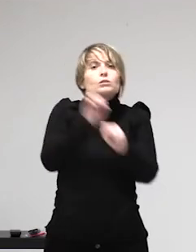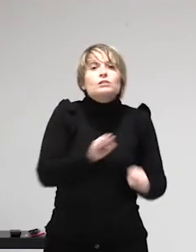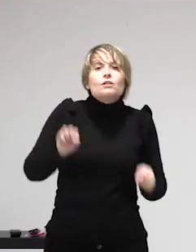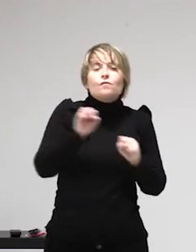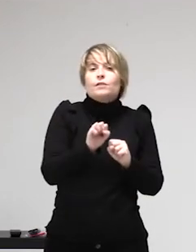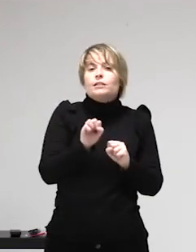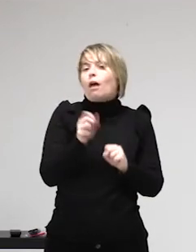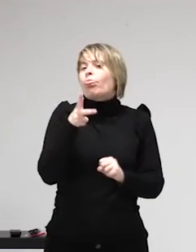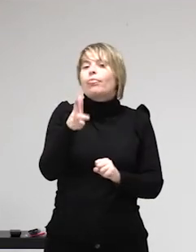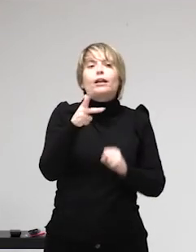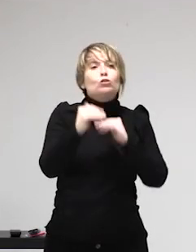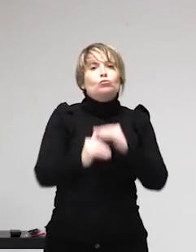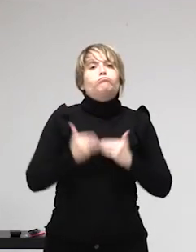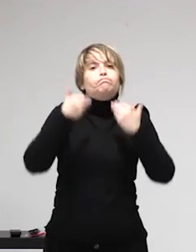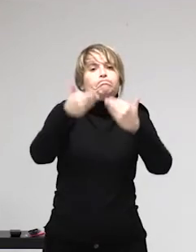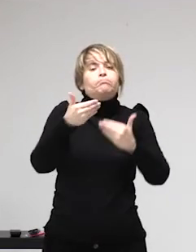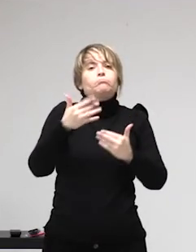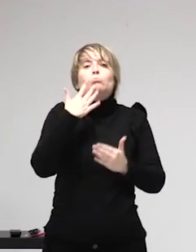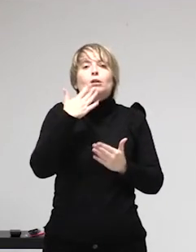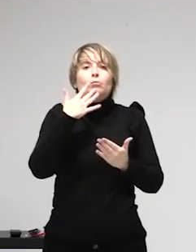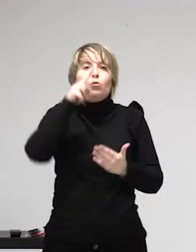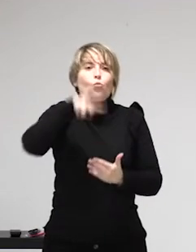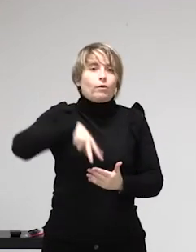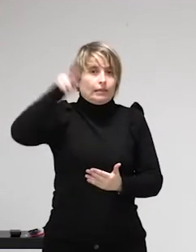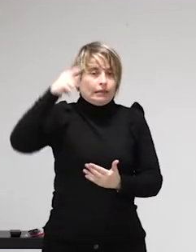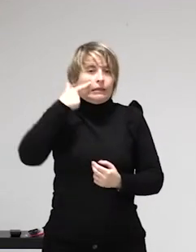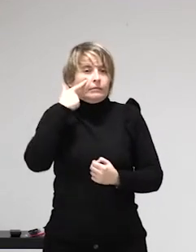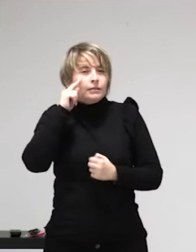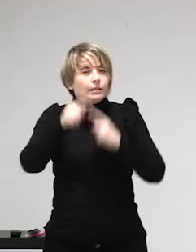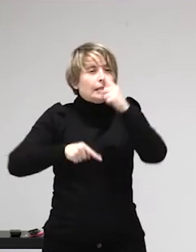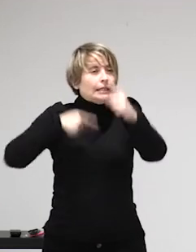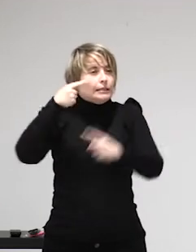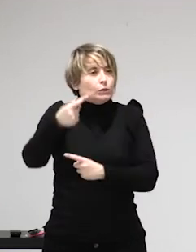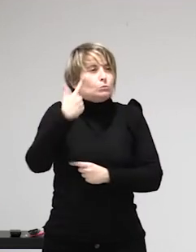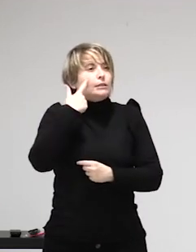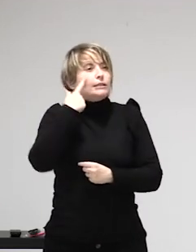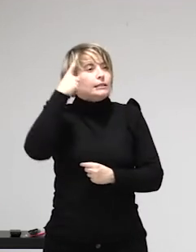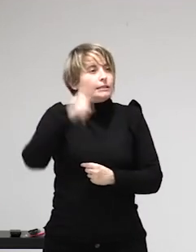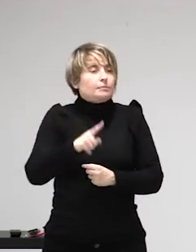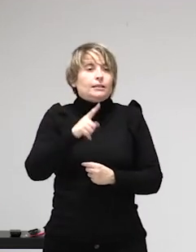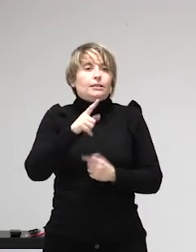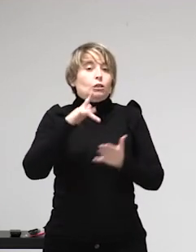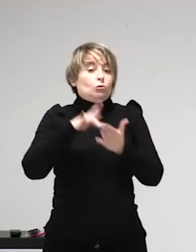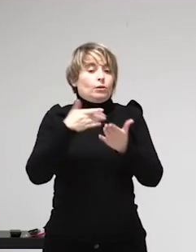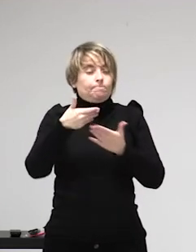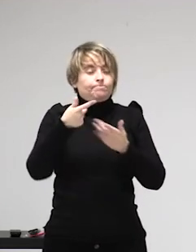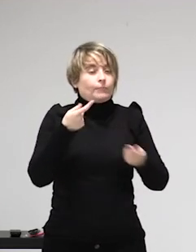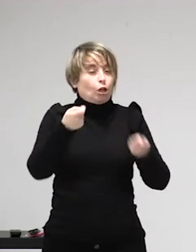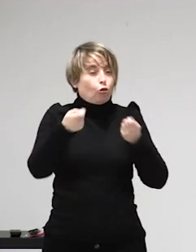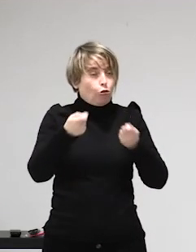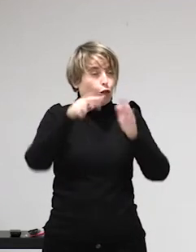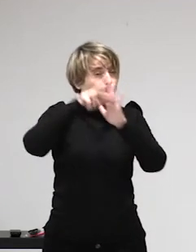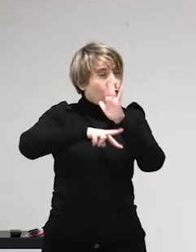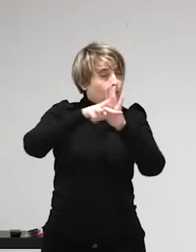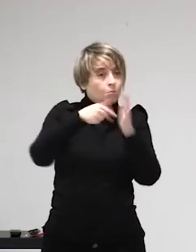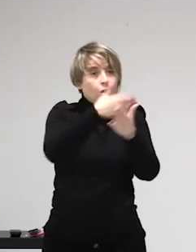prácticas que se llevan a cabo, los clientes, los horarios, las tarifas que se cobran, etc. Luego, también exige